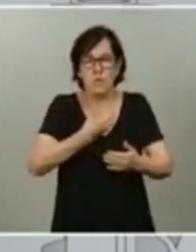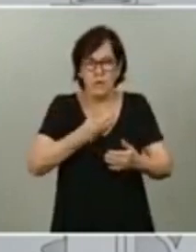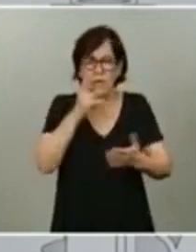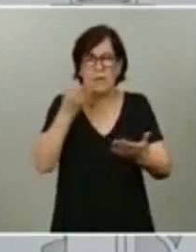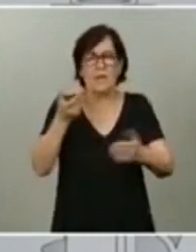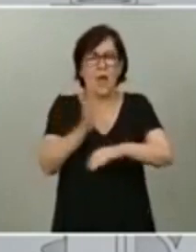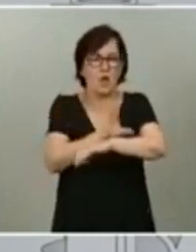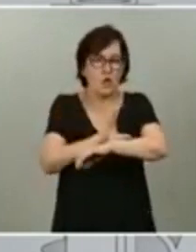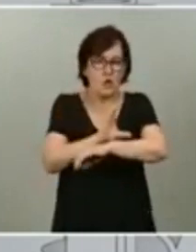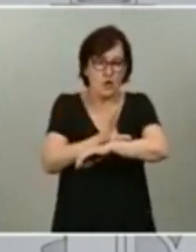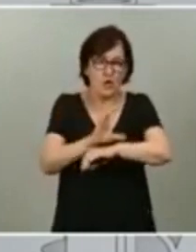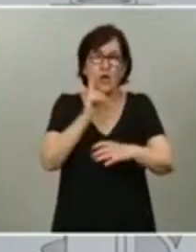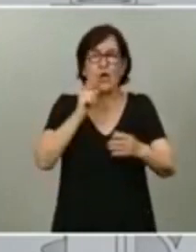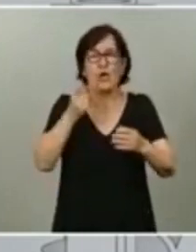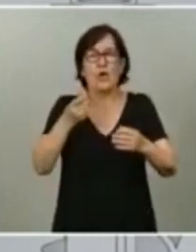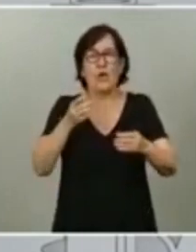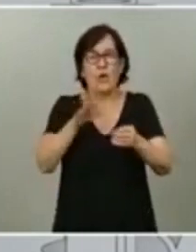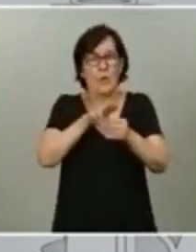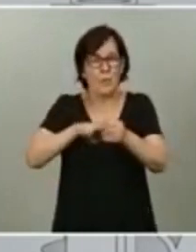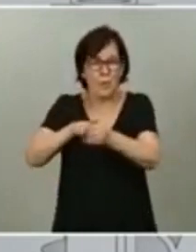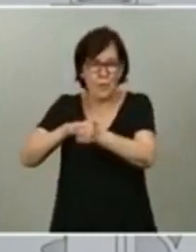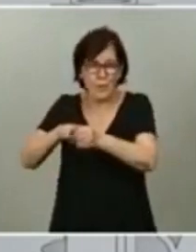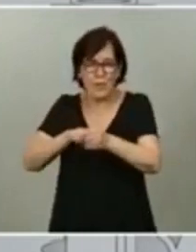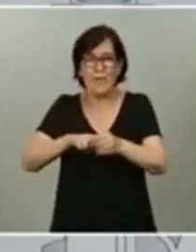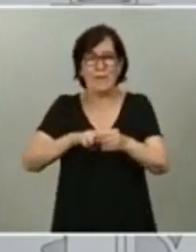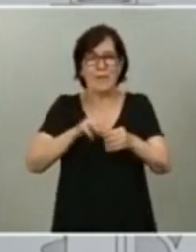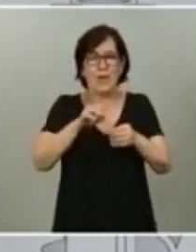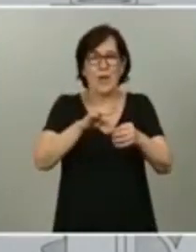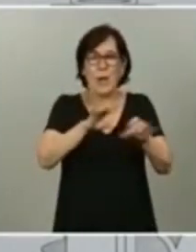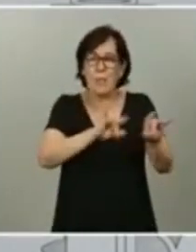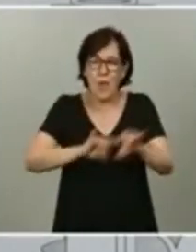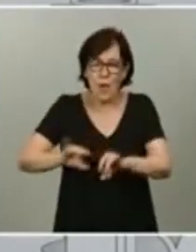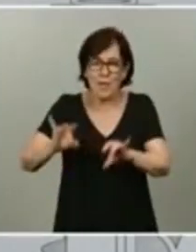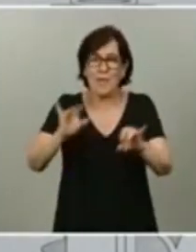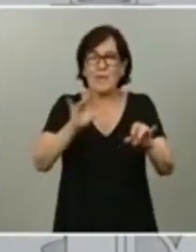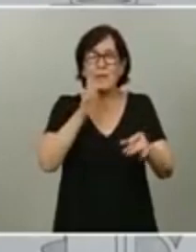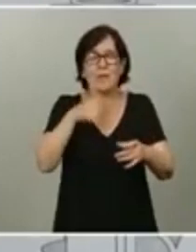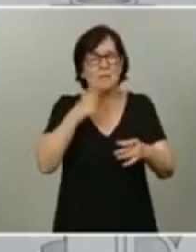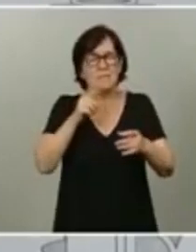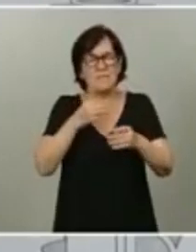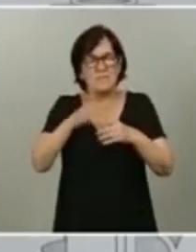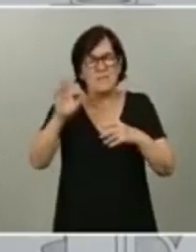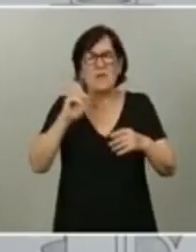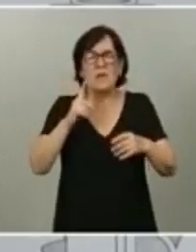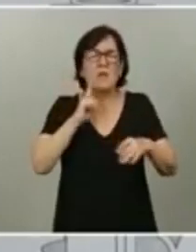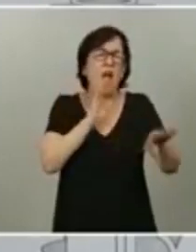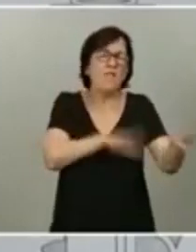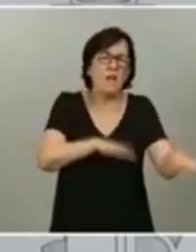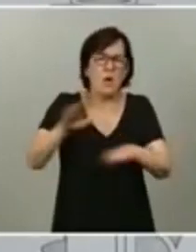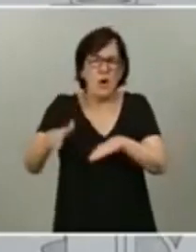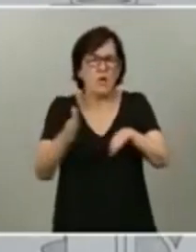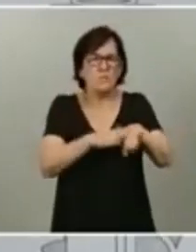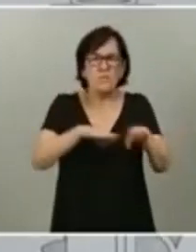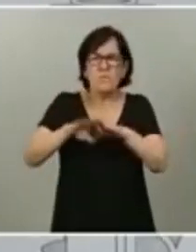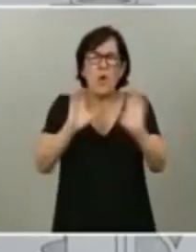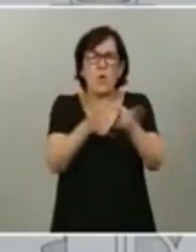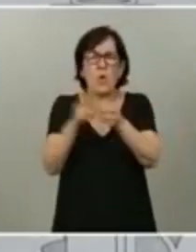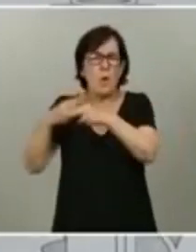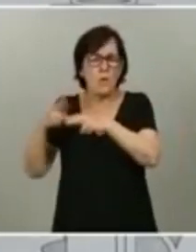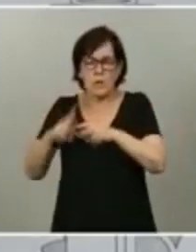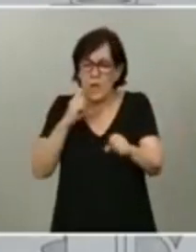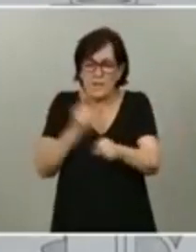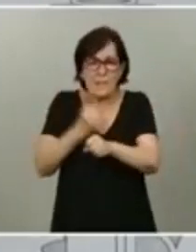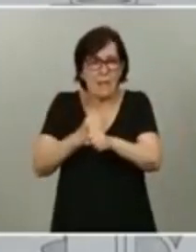a los municipios, a las provincias, con independencia de su color político, el trabajo que han hecho conjunto